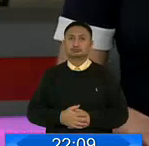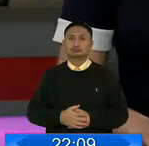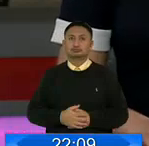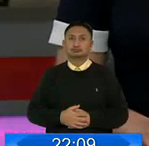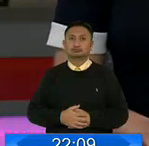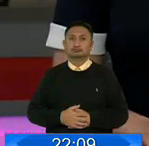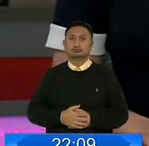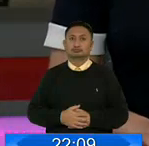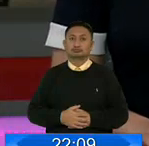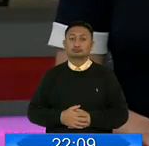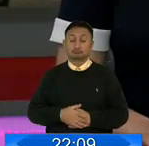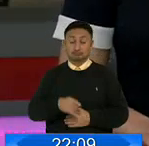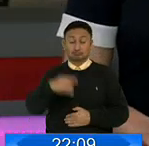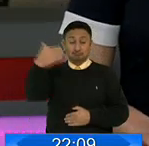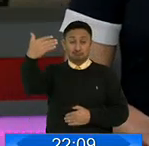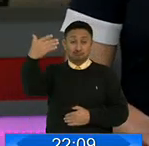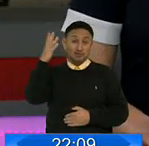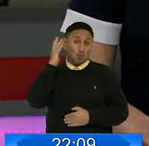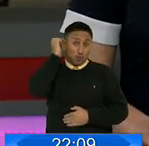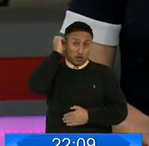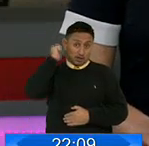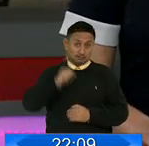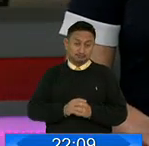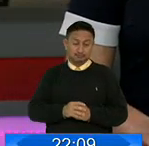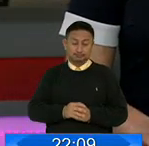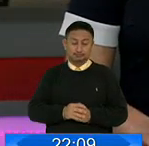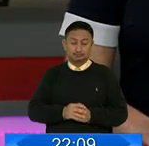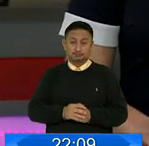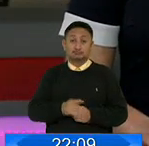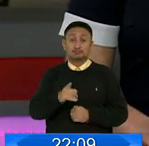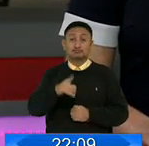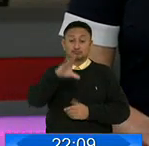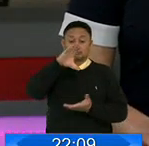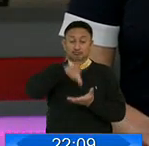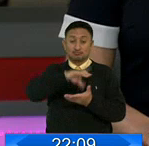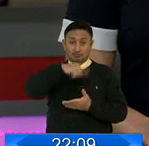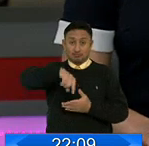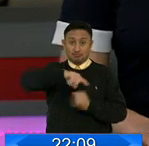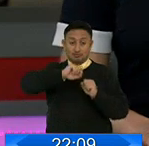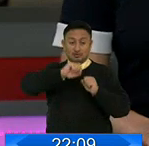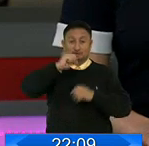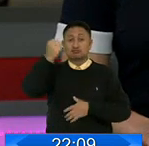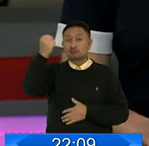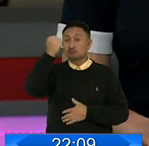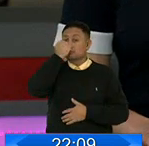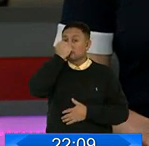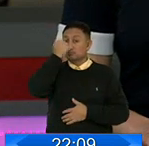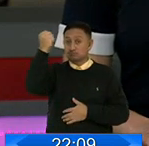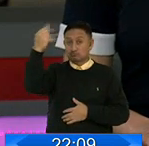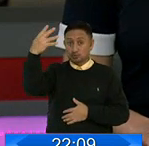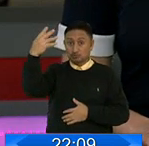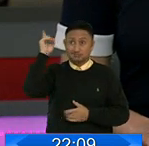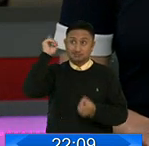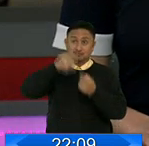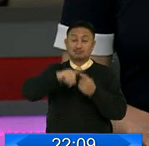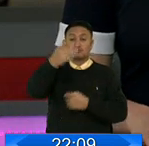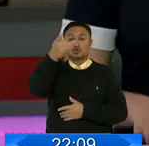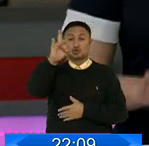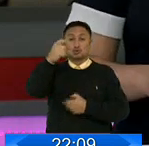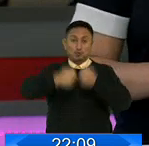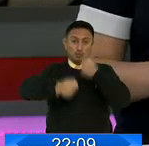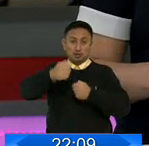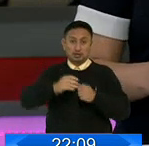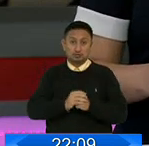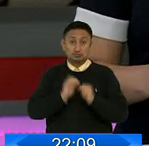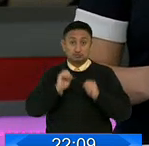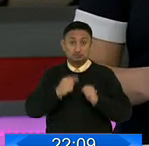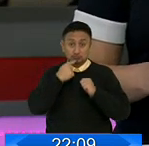Mientras que la alcaldesa de Guayaquil, Cintia Viteri, señaló que la urbe porteña continuará en semáforo rojo hasta el 18 de mayo. Además,